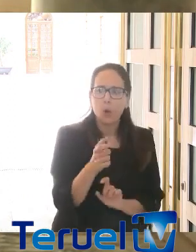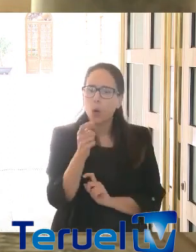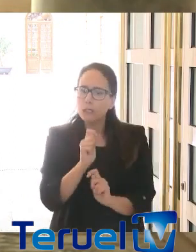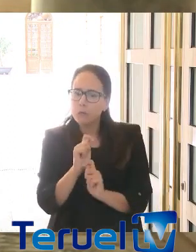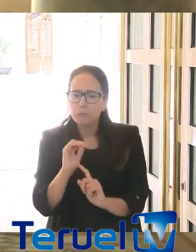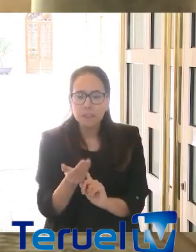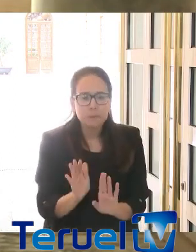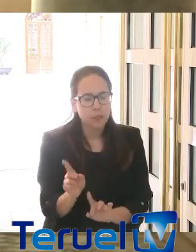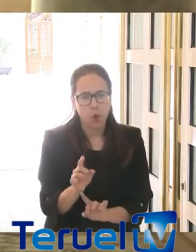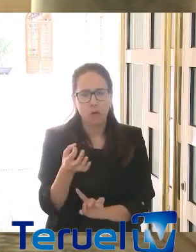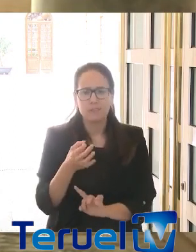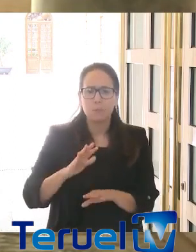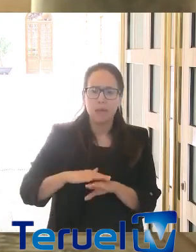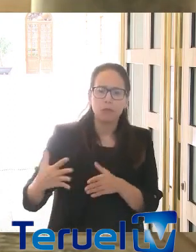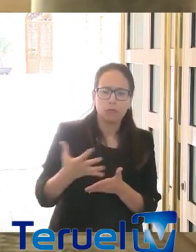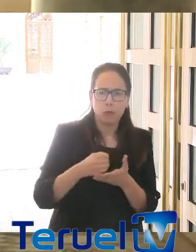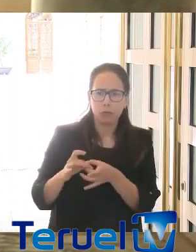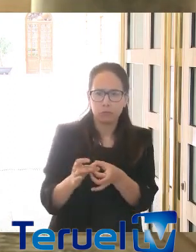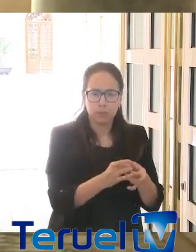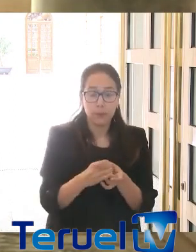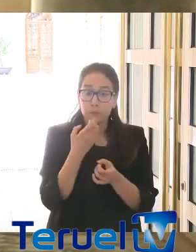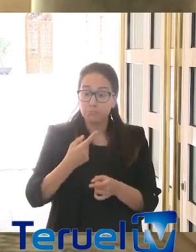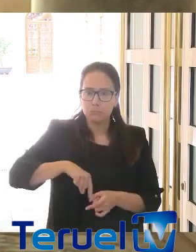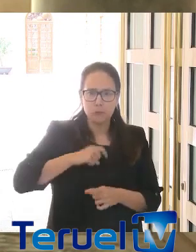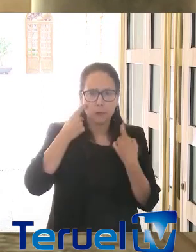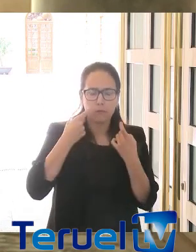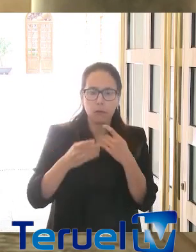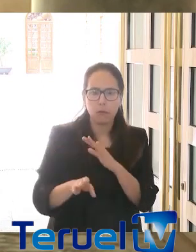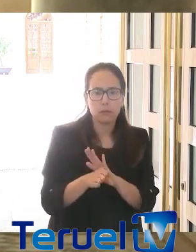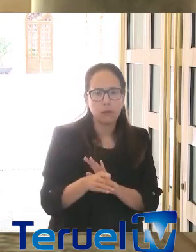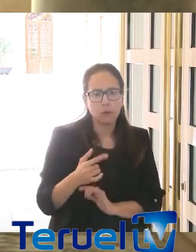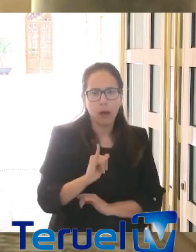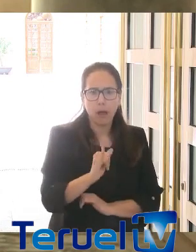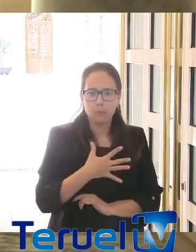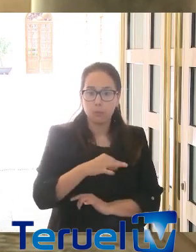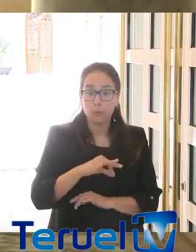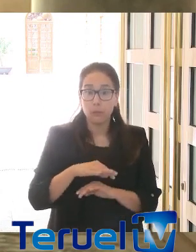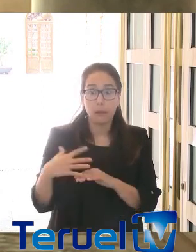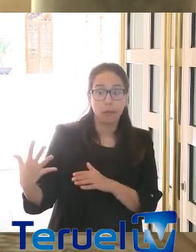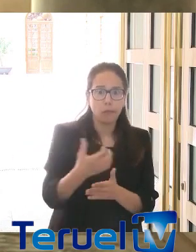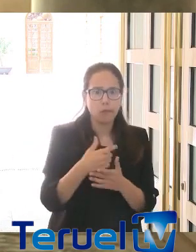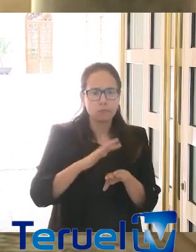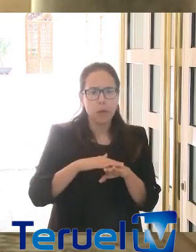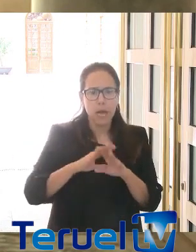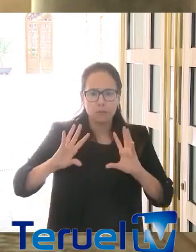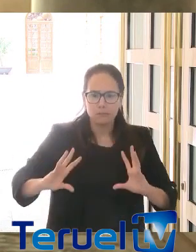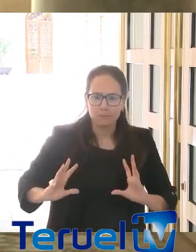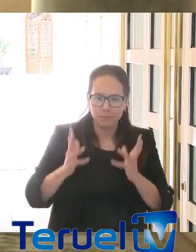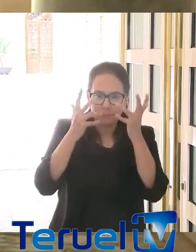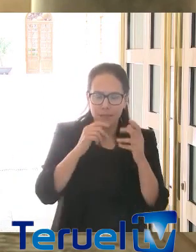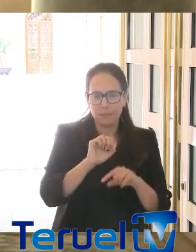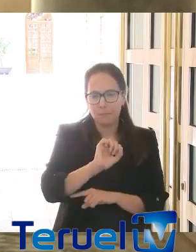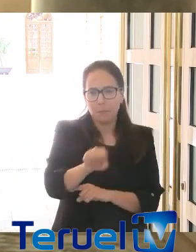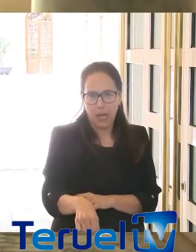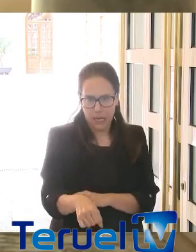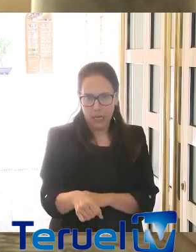si lo logramos y continuamos en este esfuerzo, pues al menos tendremos la posibilidad de entre todos vencerlo y entre todos afrontar